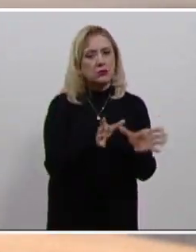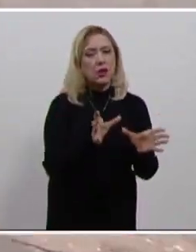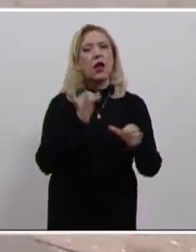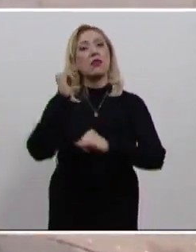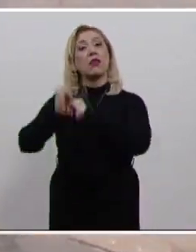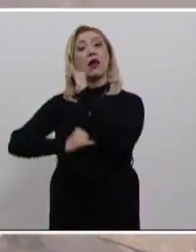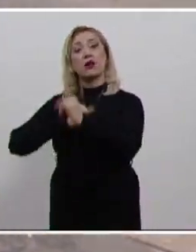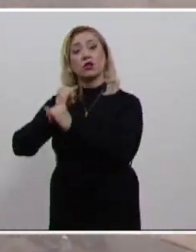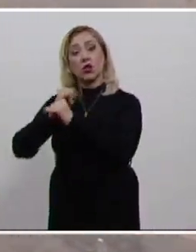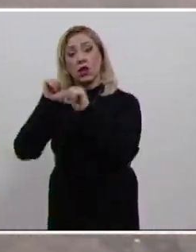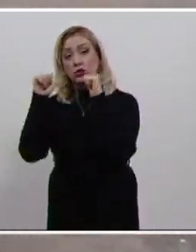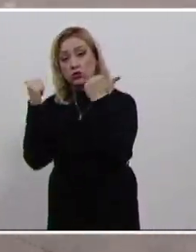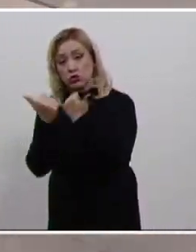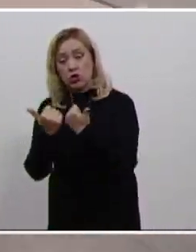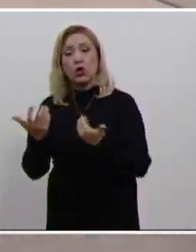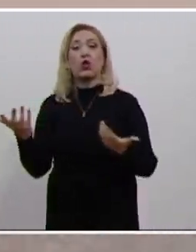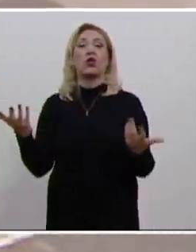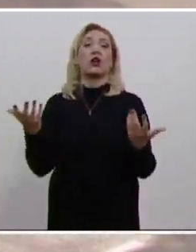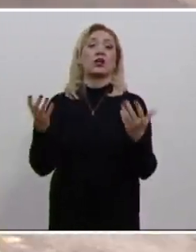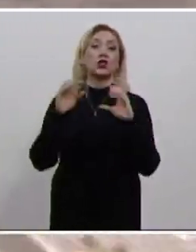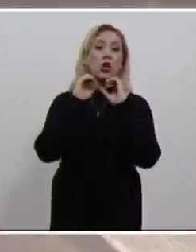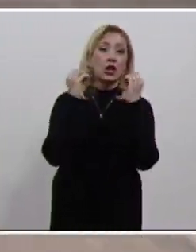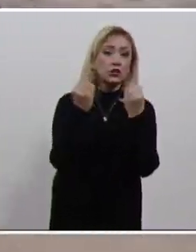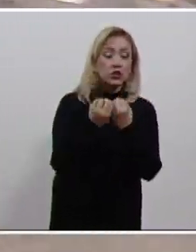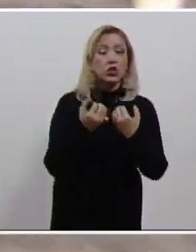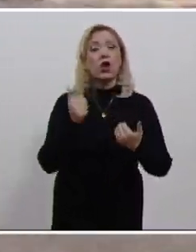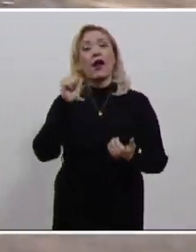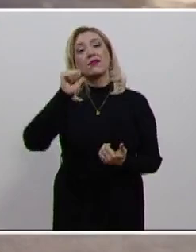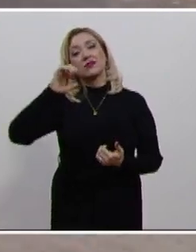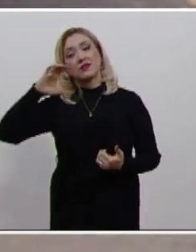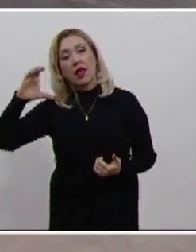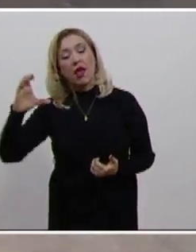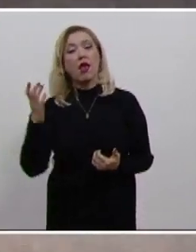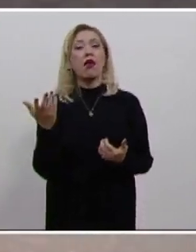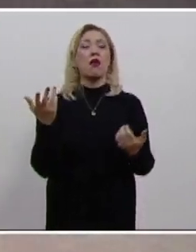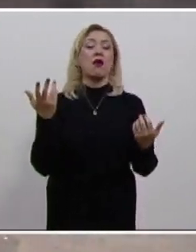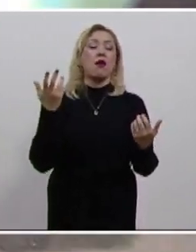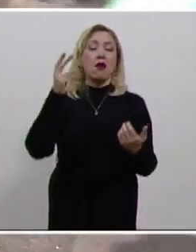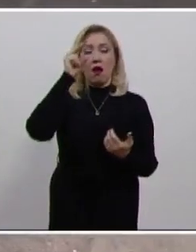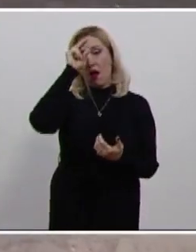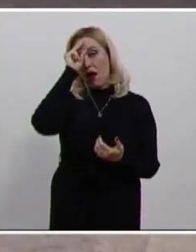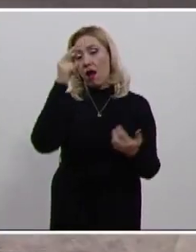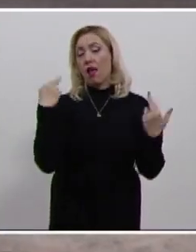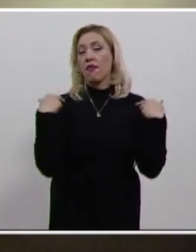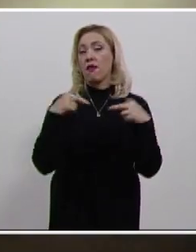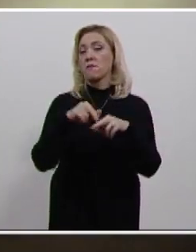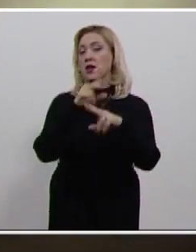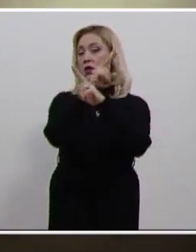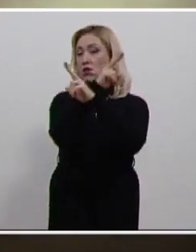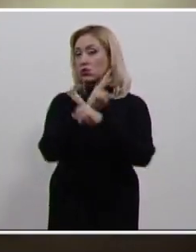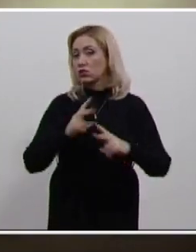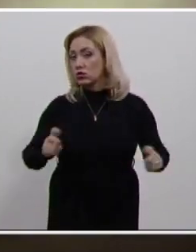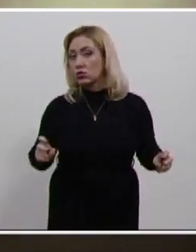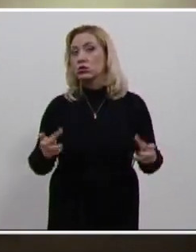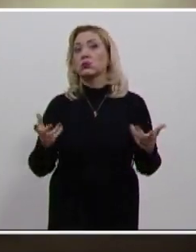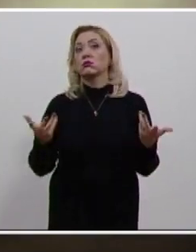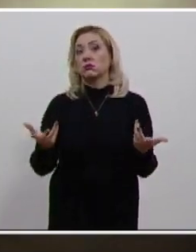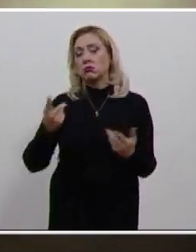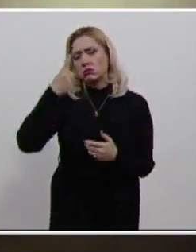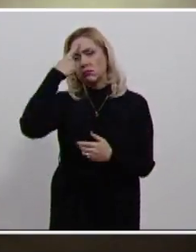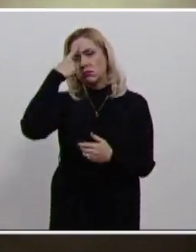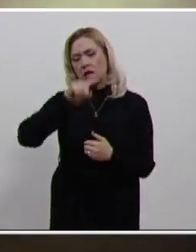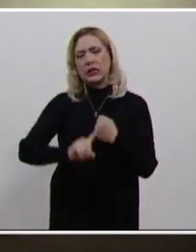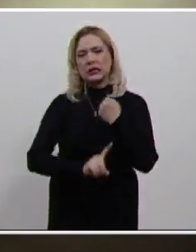internacionales, organizaciones de la sociedad civil y académicos. Todo ello para identificar los temas y obstáculos más recurrentes